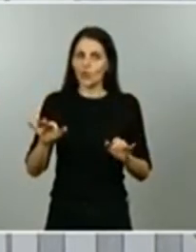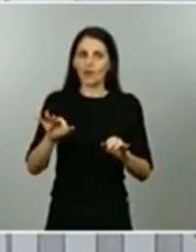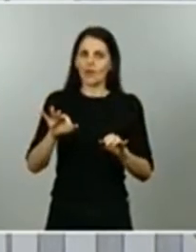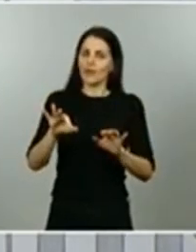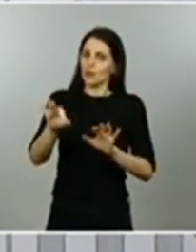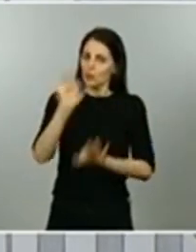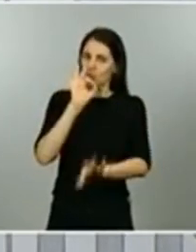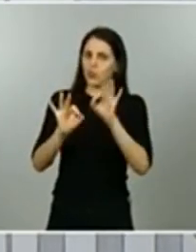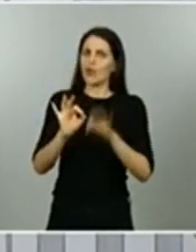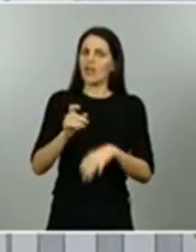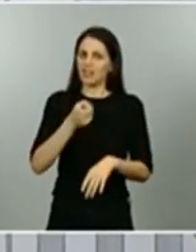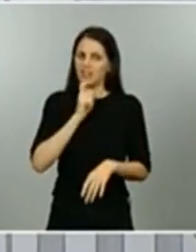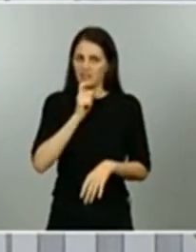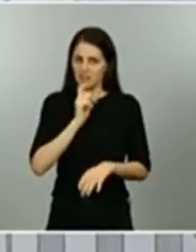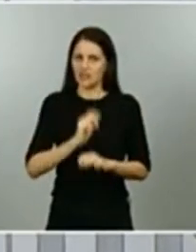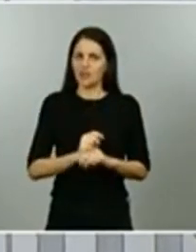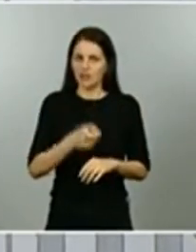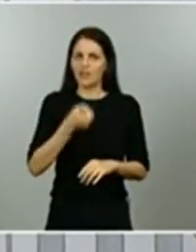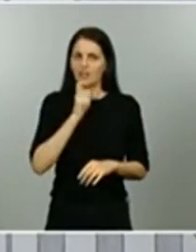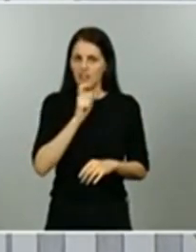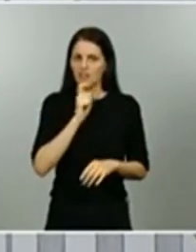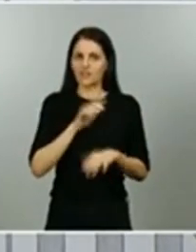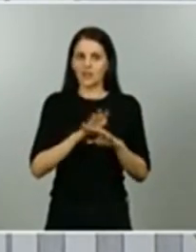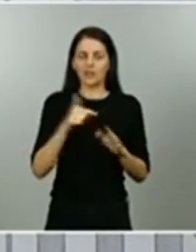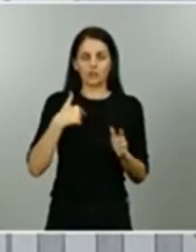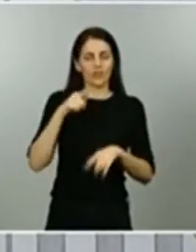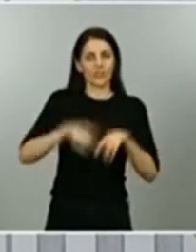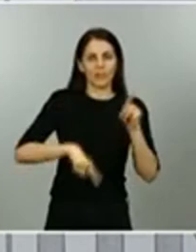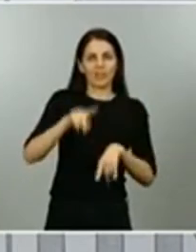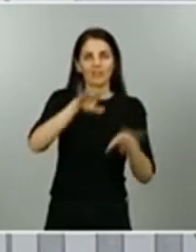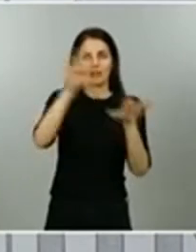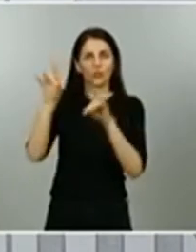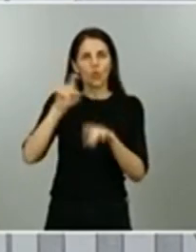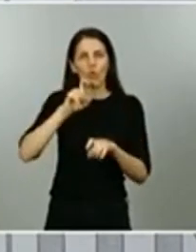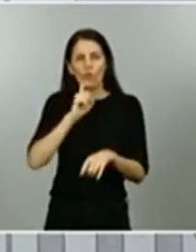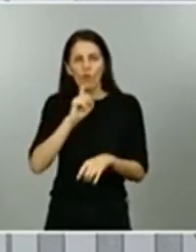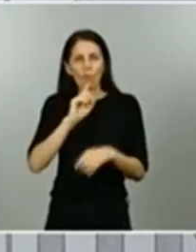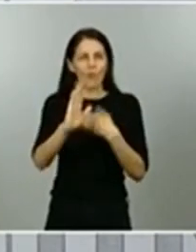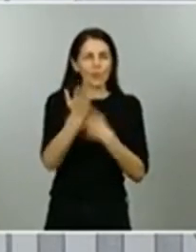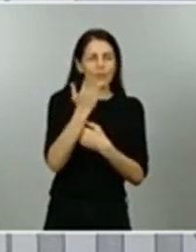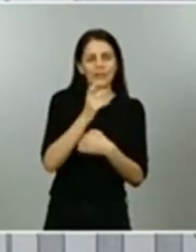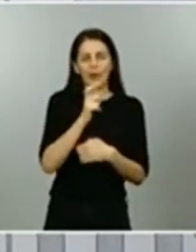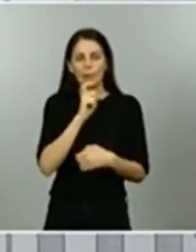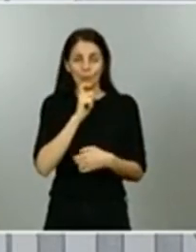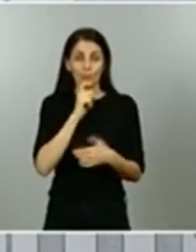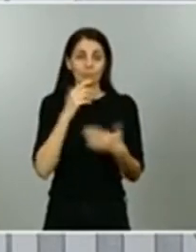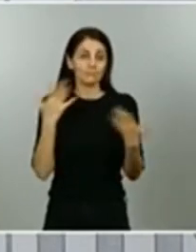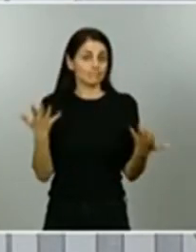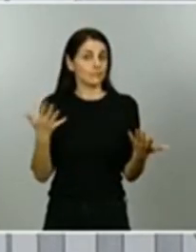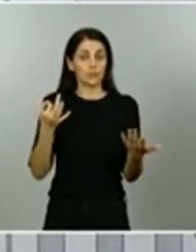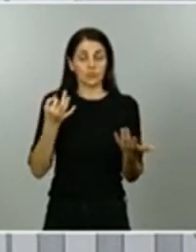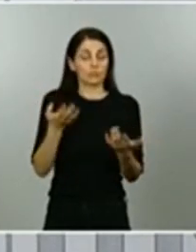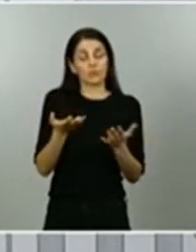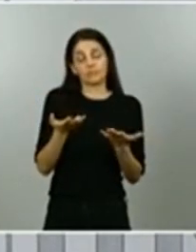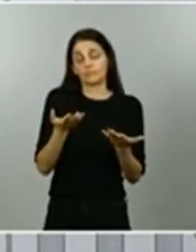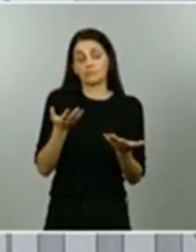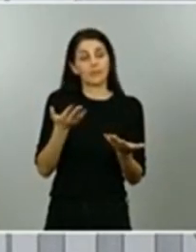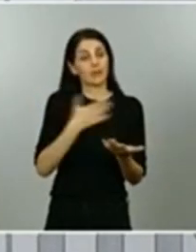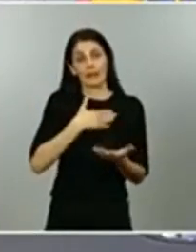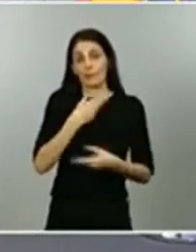matiz de gris como ha explicado el doctor Simón y vamos a actuar lo estamos haciendo y lo seguiremos haciendo con mucha prudencia